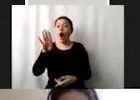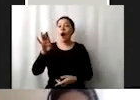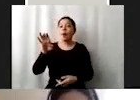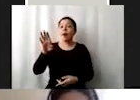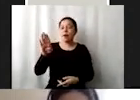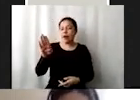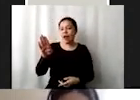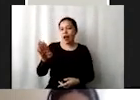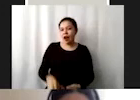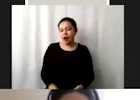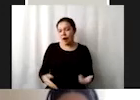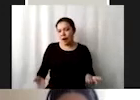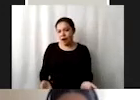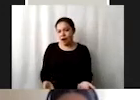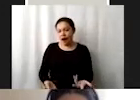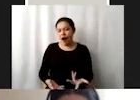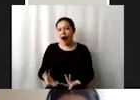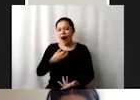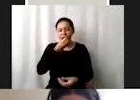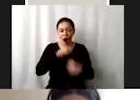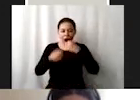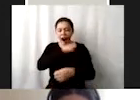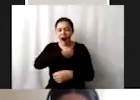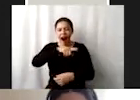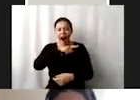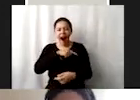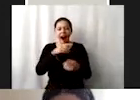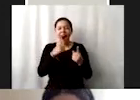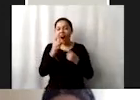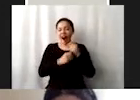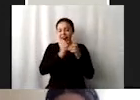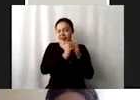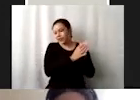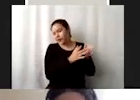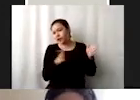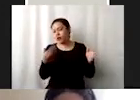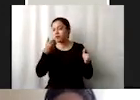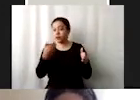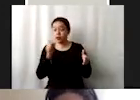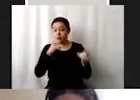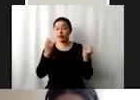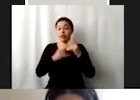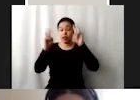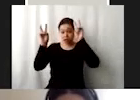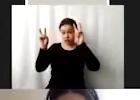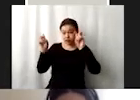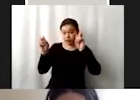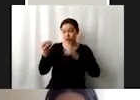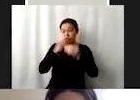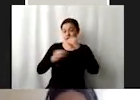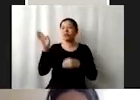alimentación sana, nutritiva y suficiente durante todo el año. Pero también aborda los temas de malnutrición